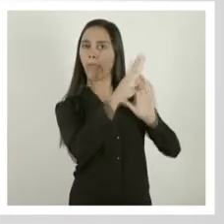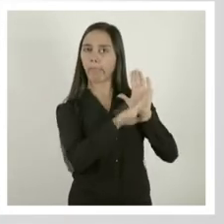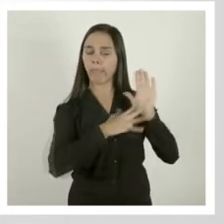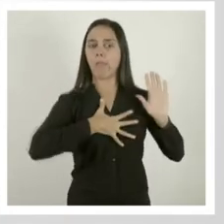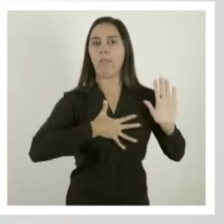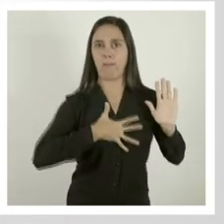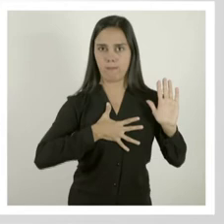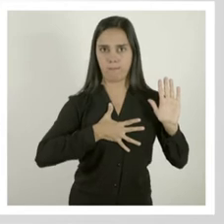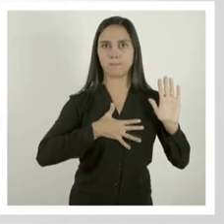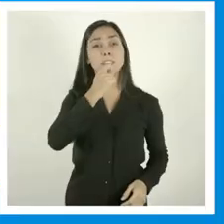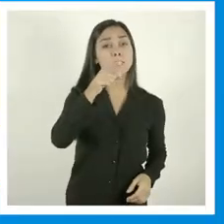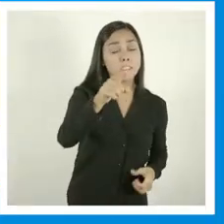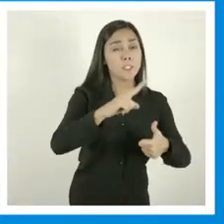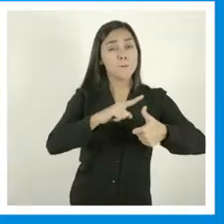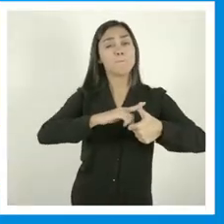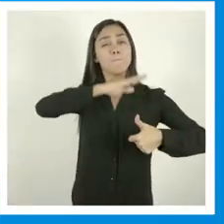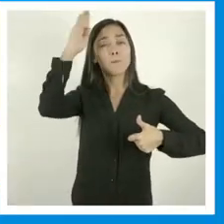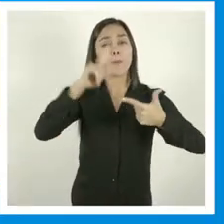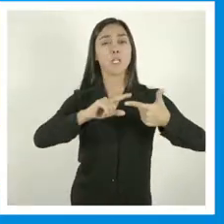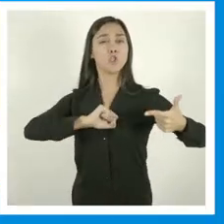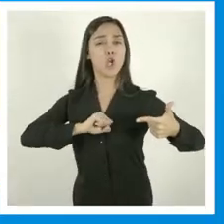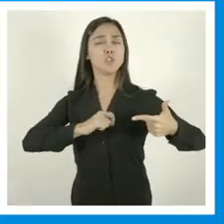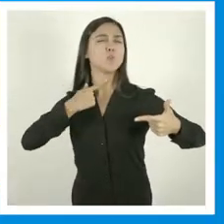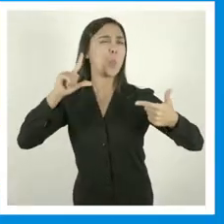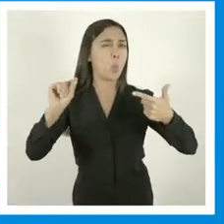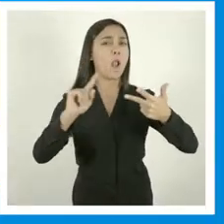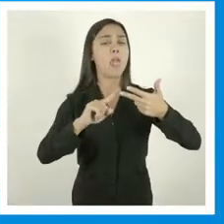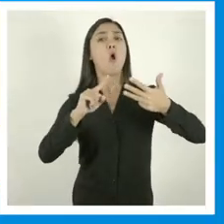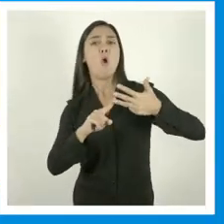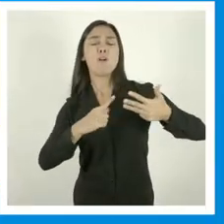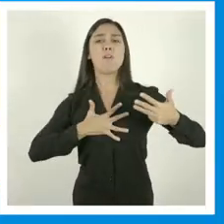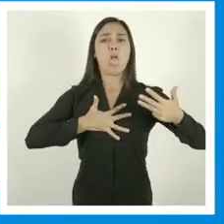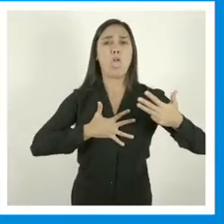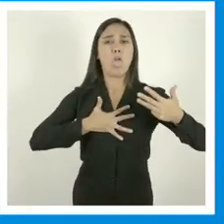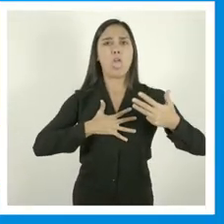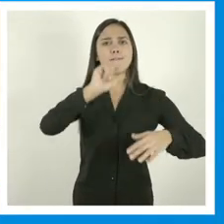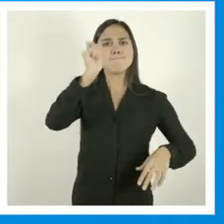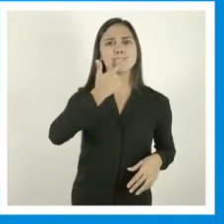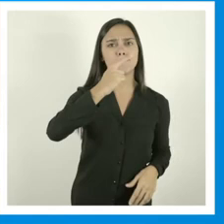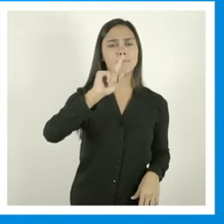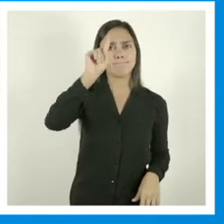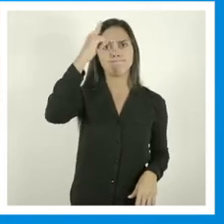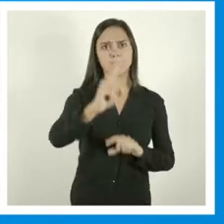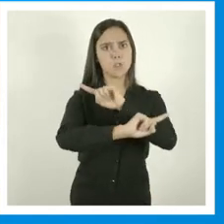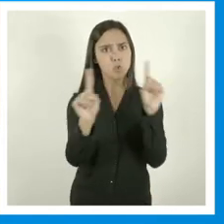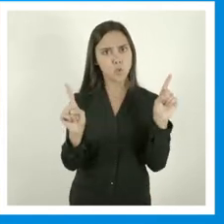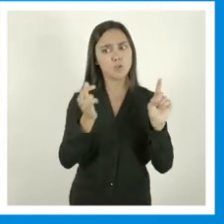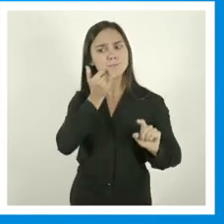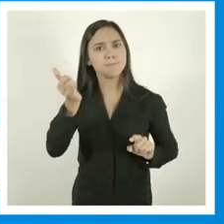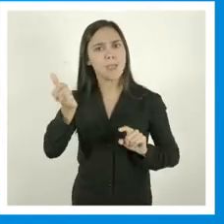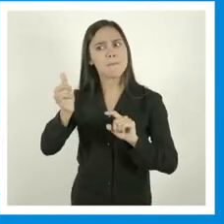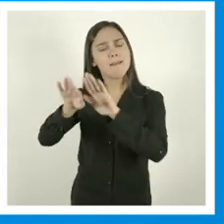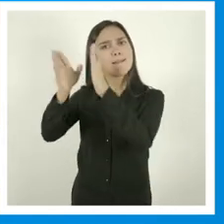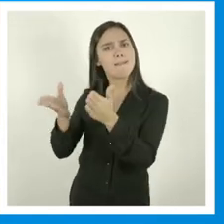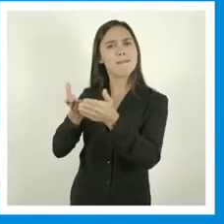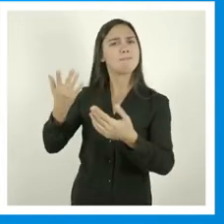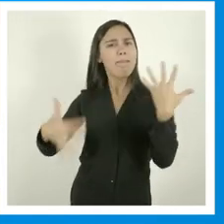estar atentos a cualquier síntoma. Si tenés fiebre, tos, dolor de garganta o dificultad para respirar, no te automediques. Llama a tu servicio